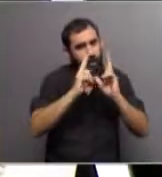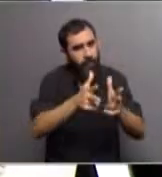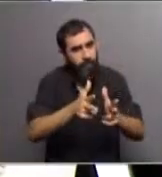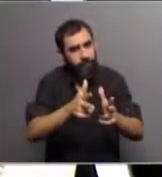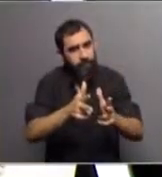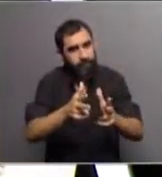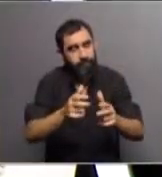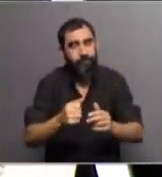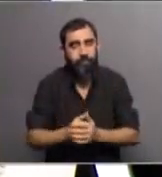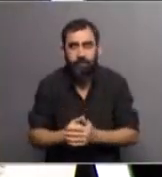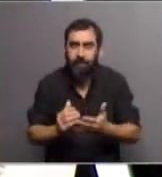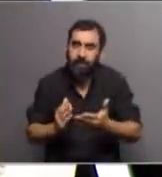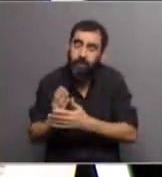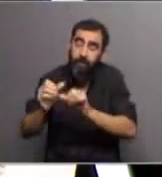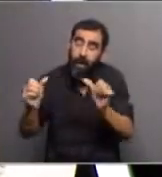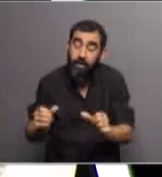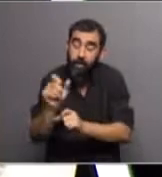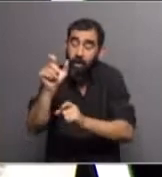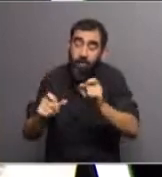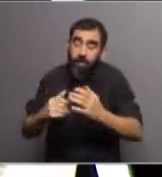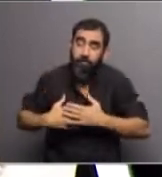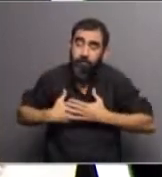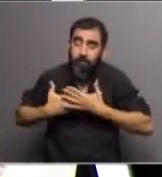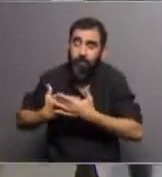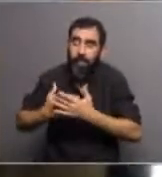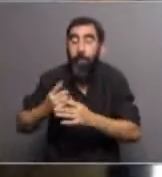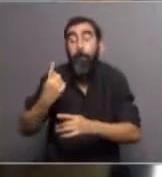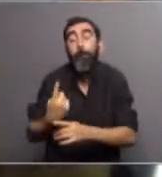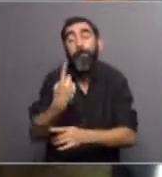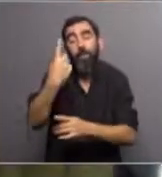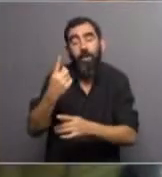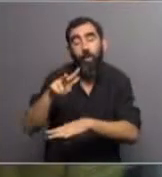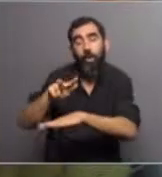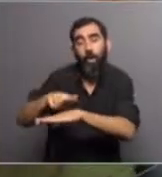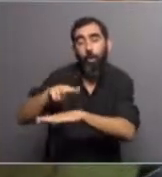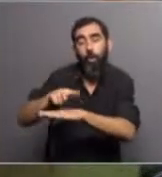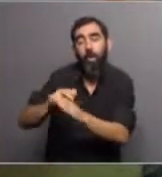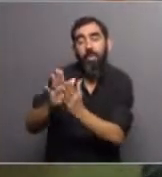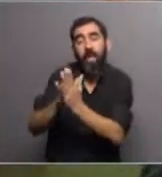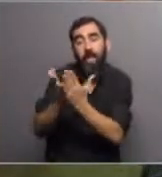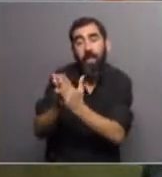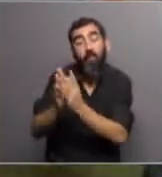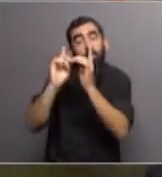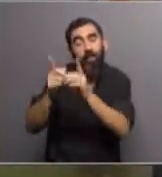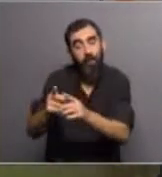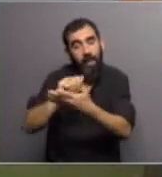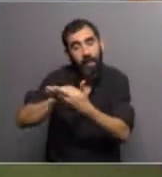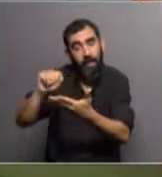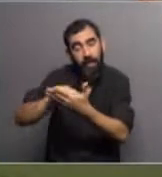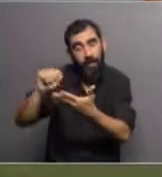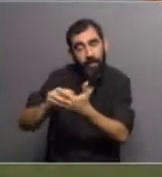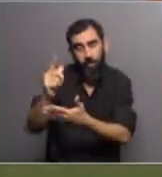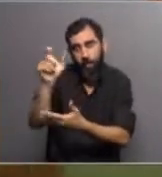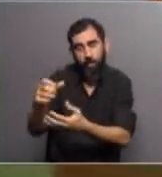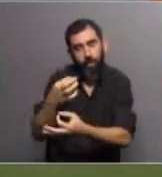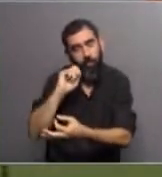uno suele hacer con la gente que aprecia, le recomendamos el libro antes que la película, ¿no? Que también está basado y que es escrito por Carl Sagan